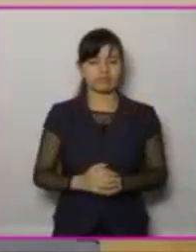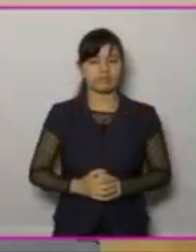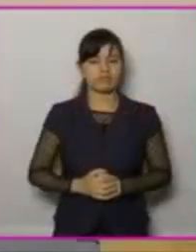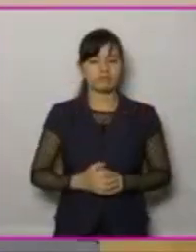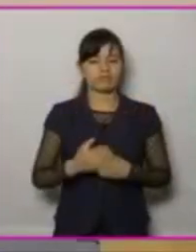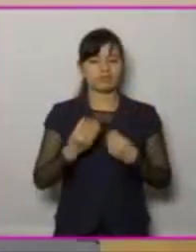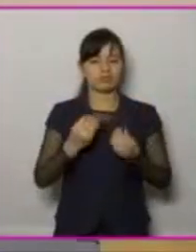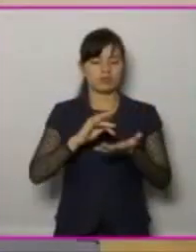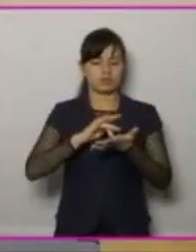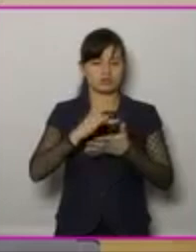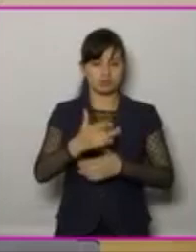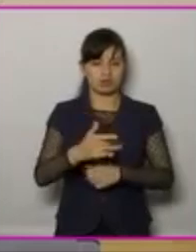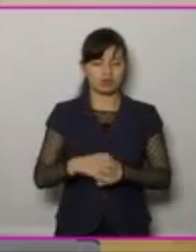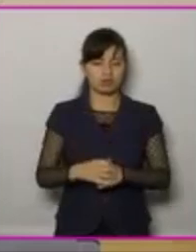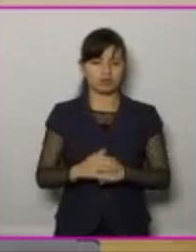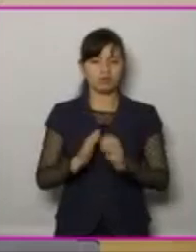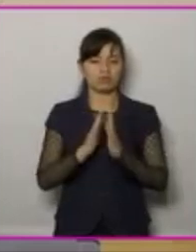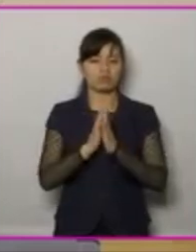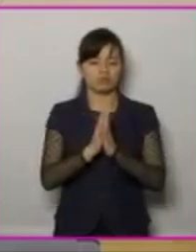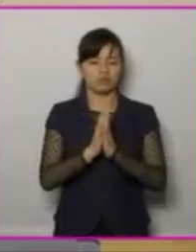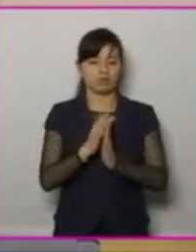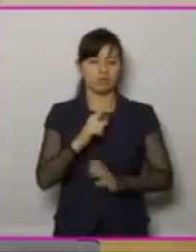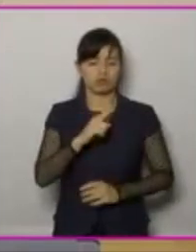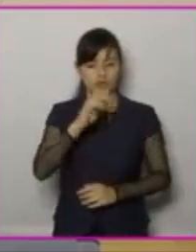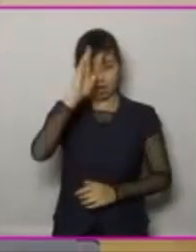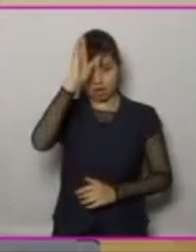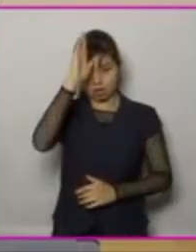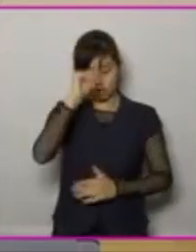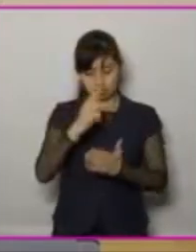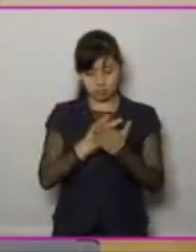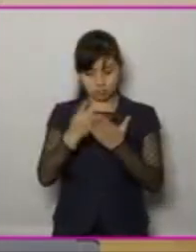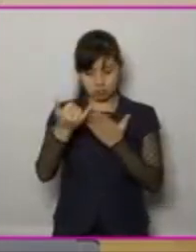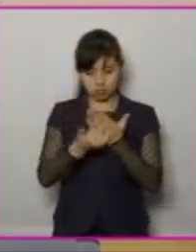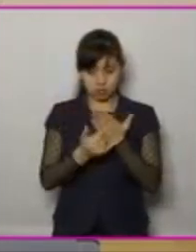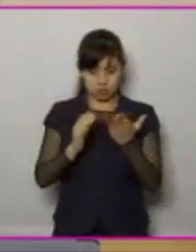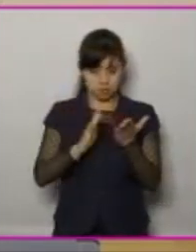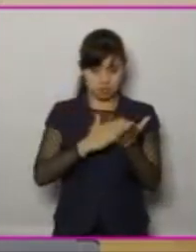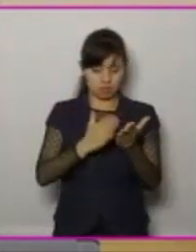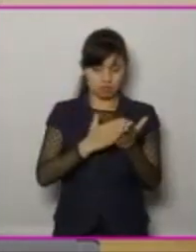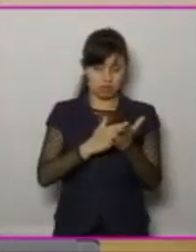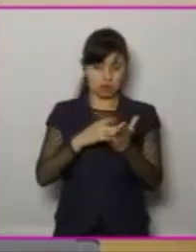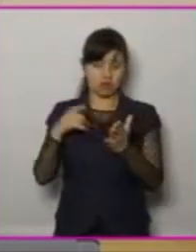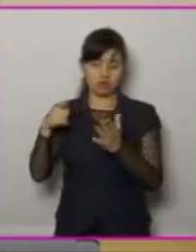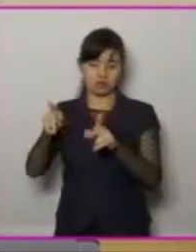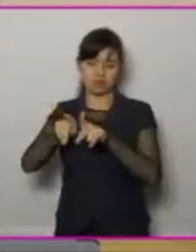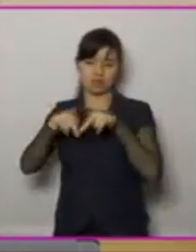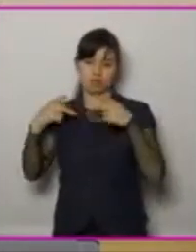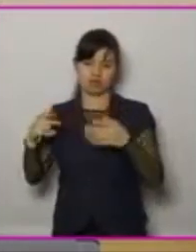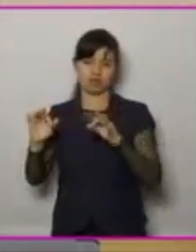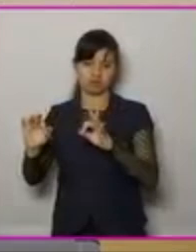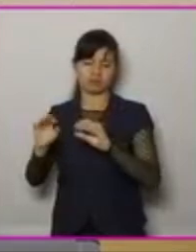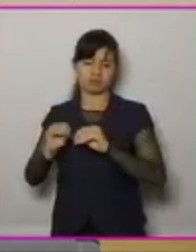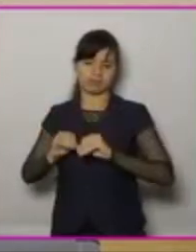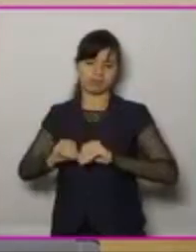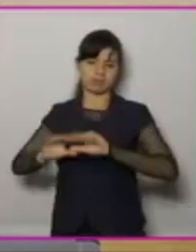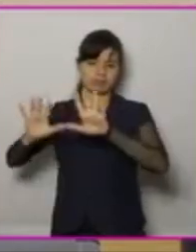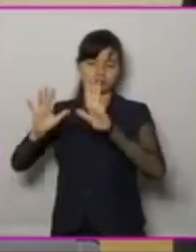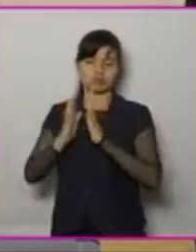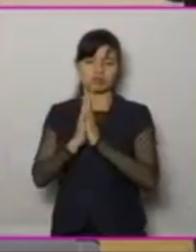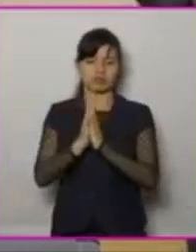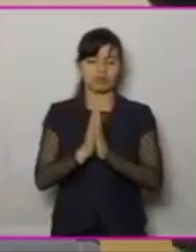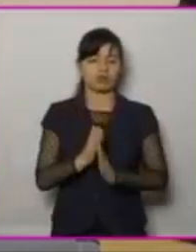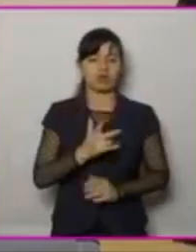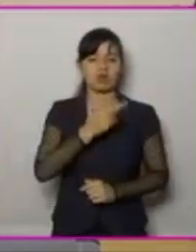convocará a otra sesión extraordinaria urgente, con el fin de discutir, votar y en su caso aprobar la asunción de la elección